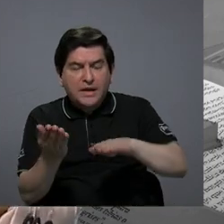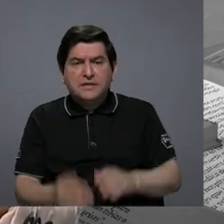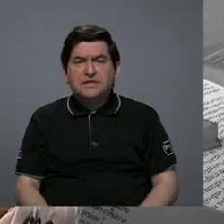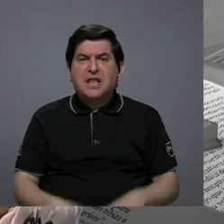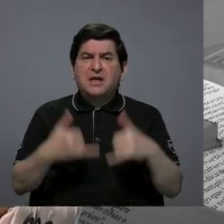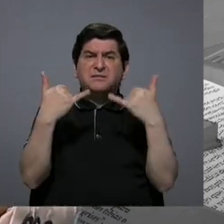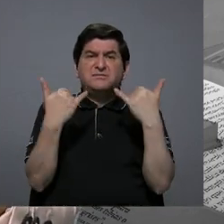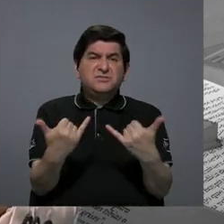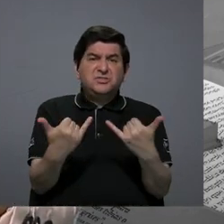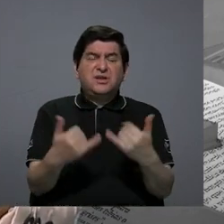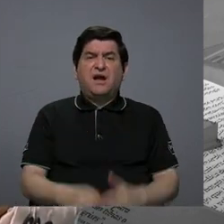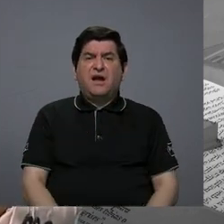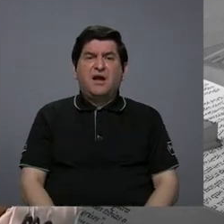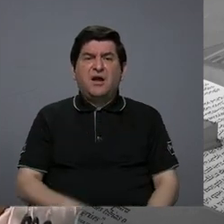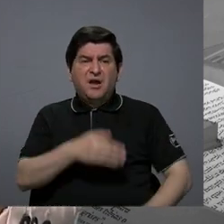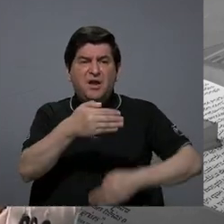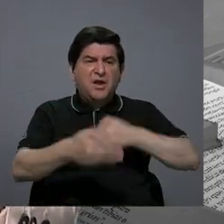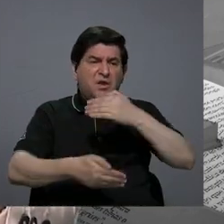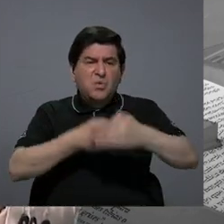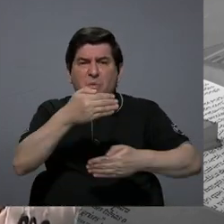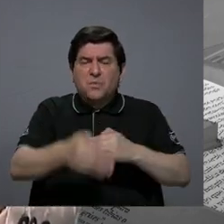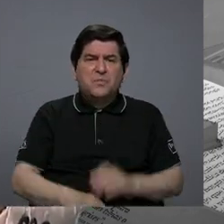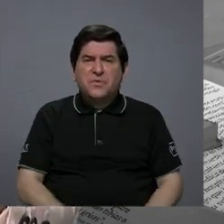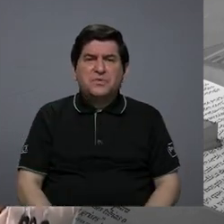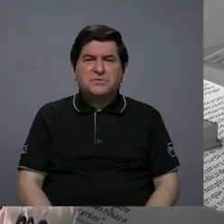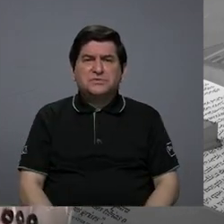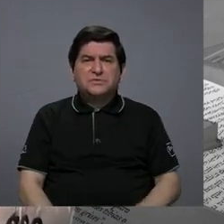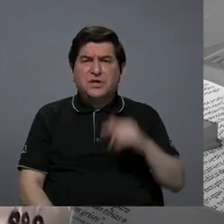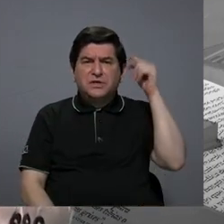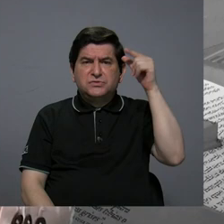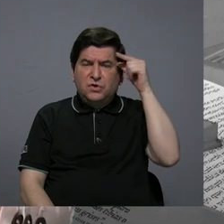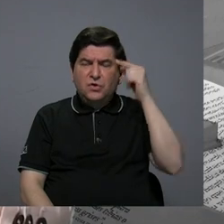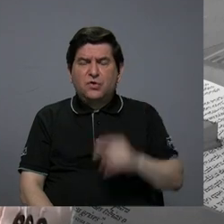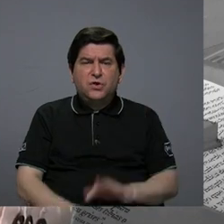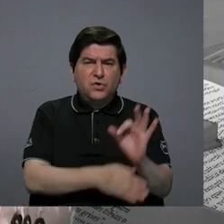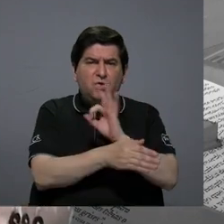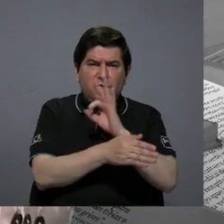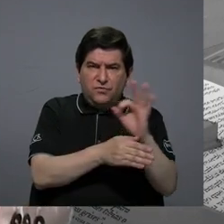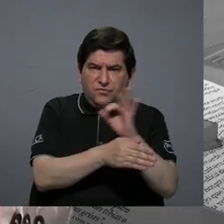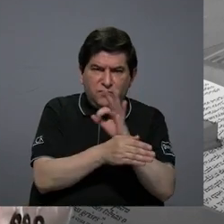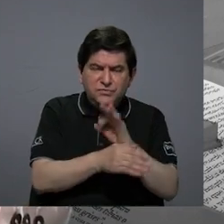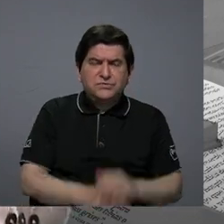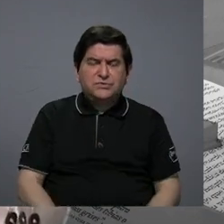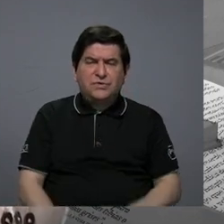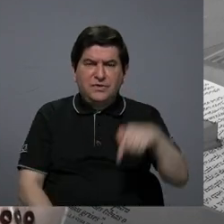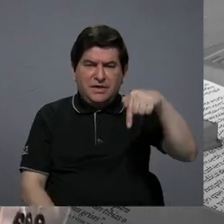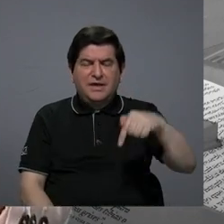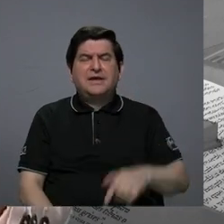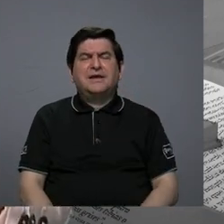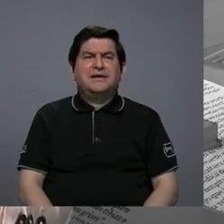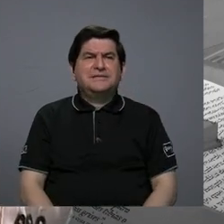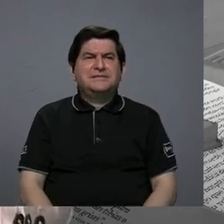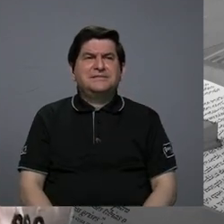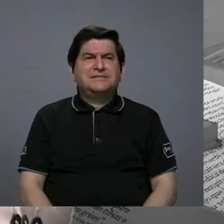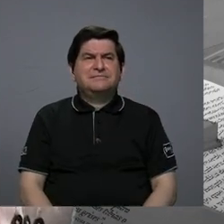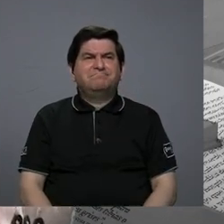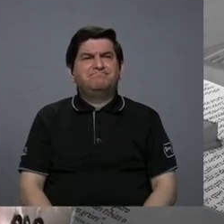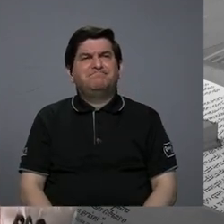convertirse en la lógica y el modo de operar en este brutal